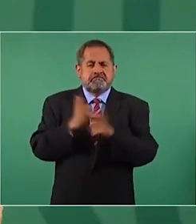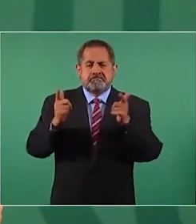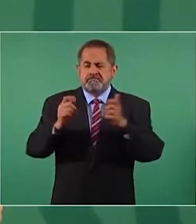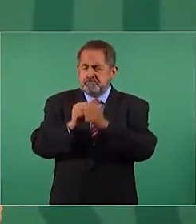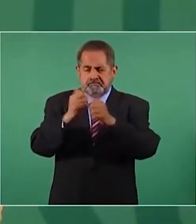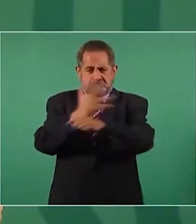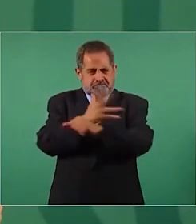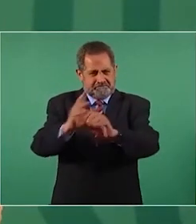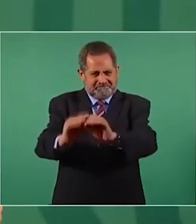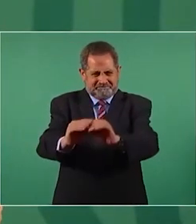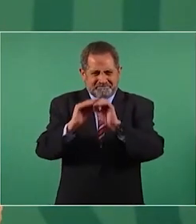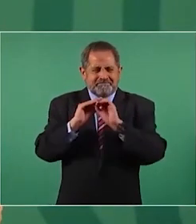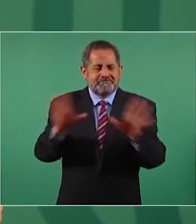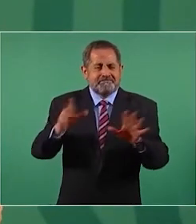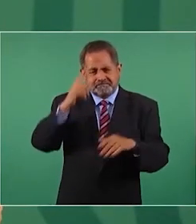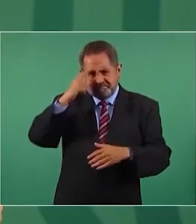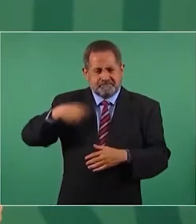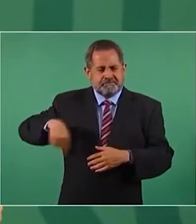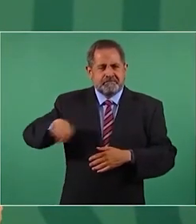transparente.